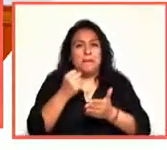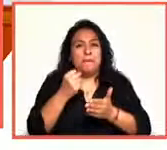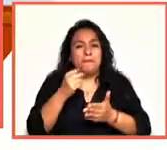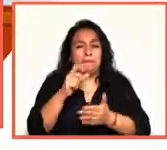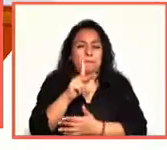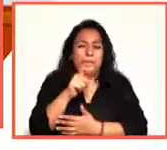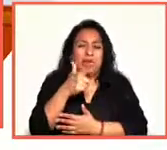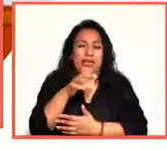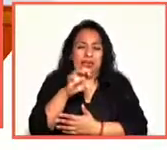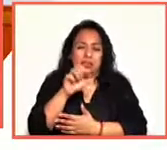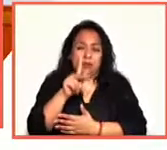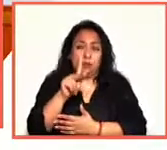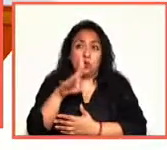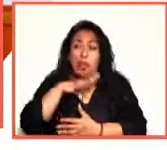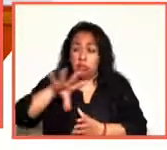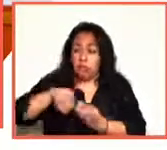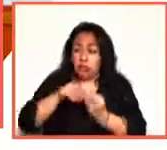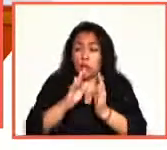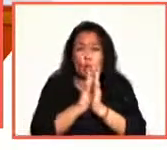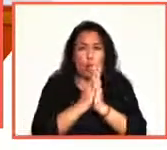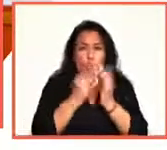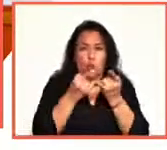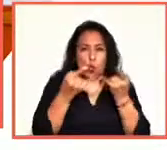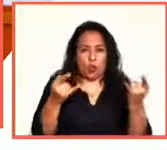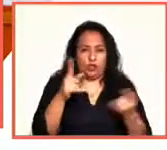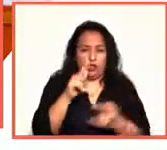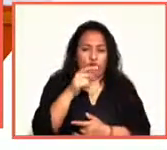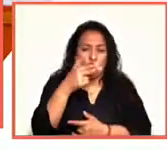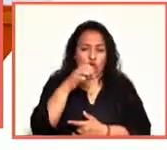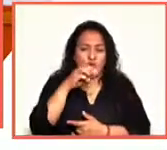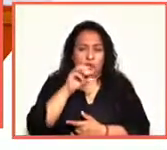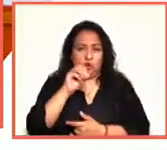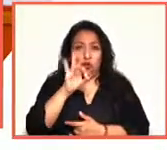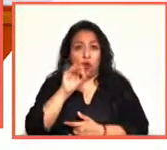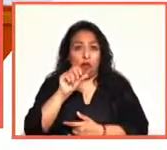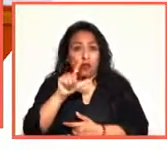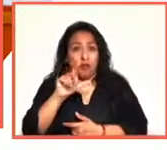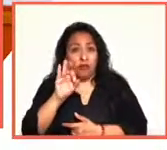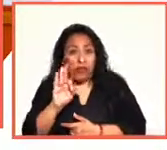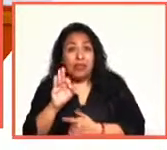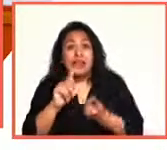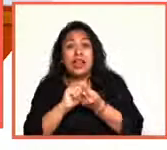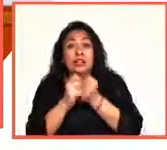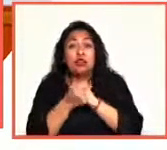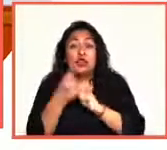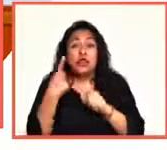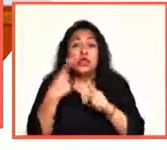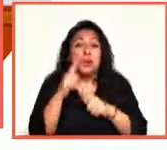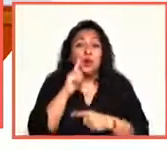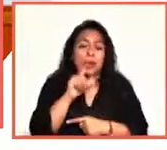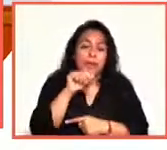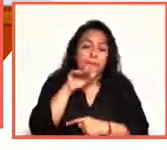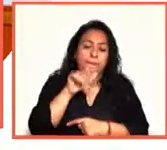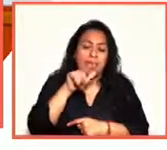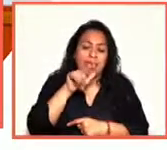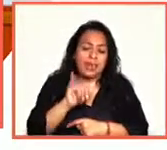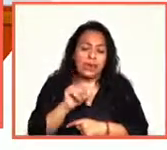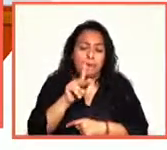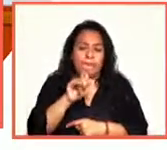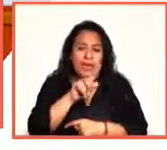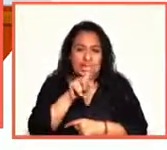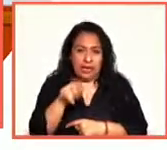compendio de cuentos de Thomas Wolfe con una traducción al español realizada por Amelia Pérez de Villar. Así que, bueno, pues vamos a